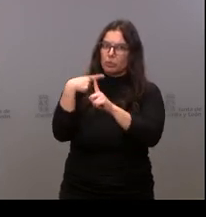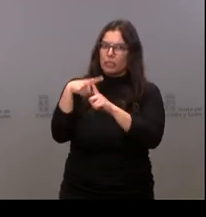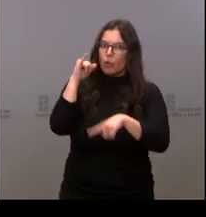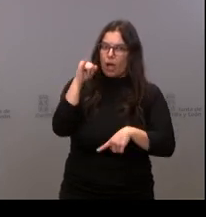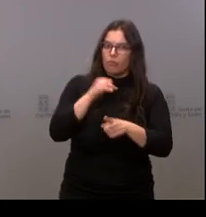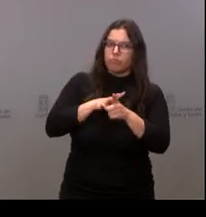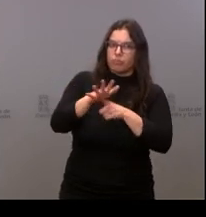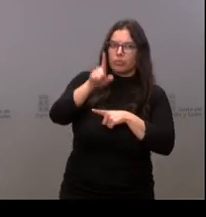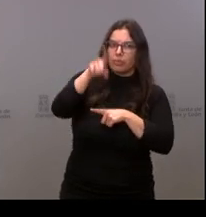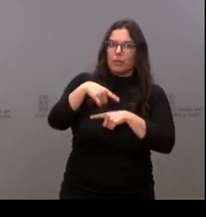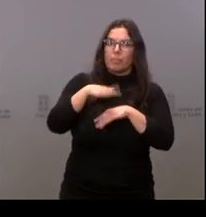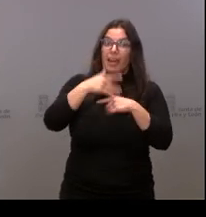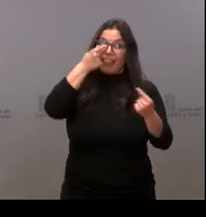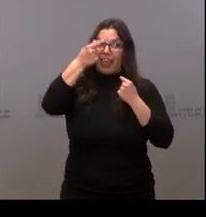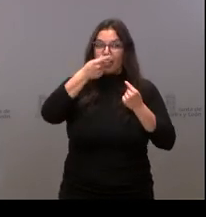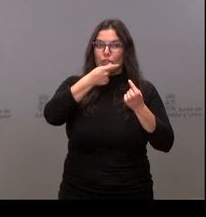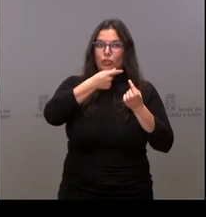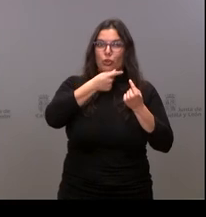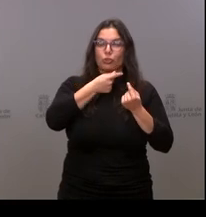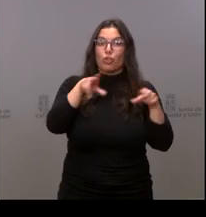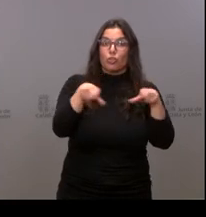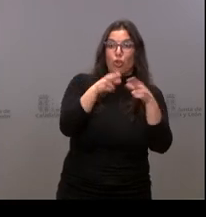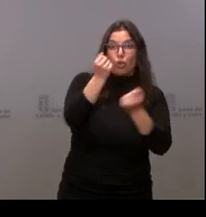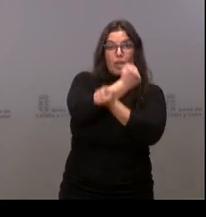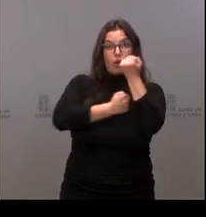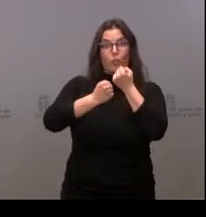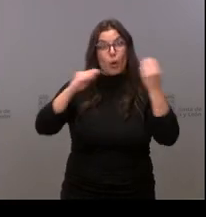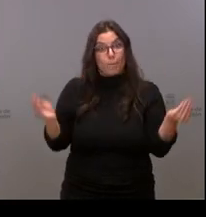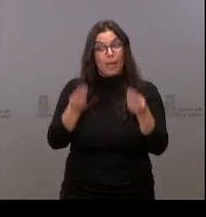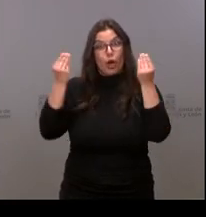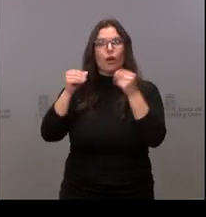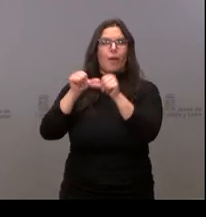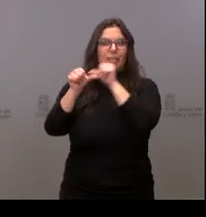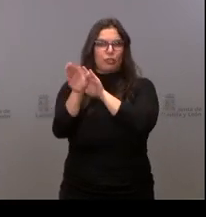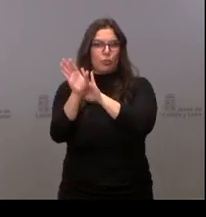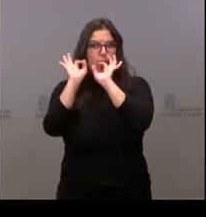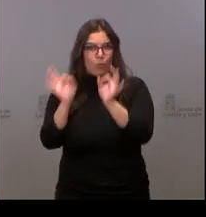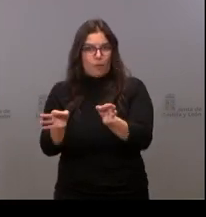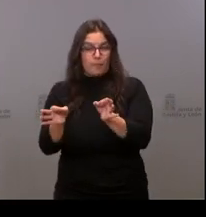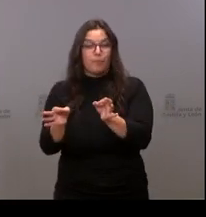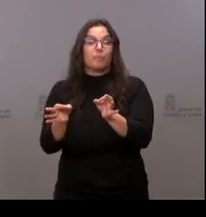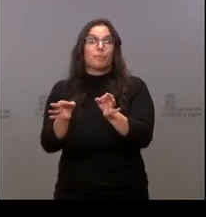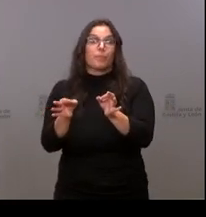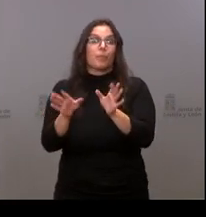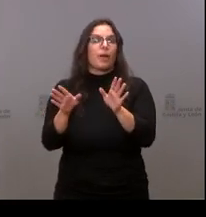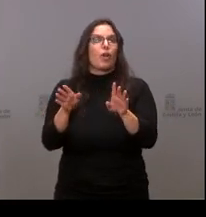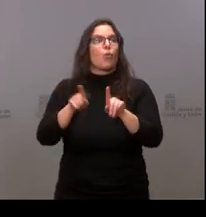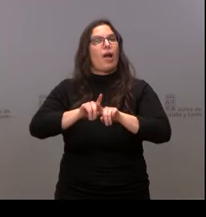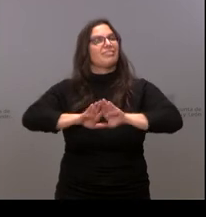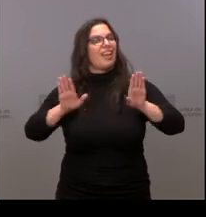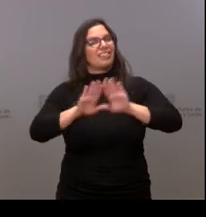ha influido en tener unos datos socioeconómicos más favorables. Pero no podemos caer en la